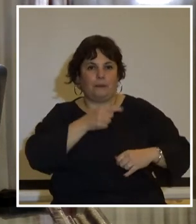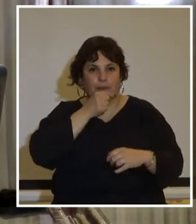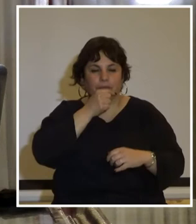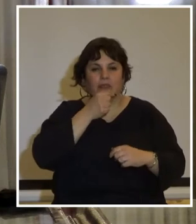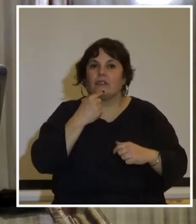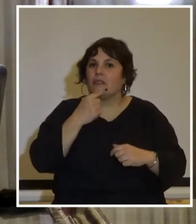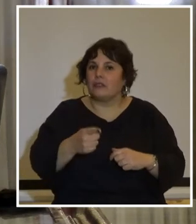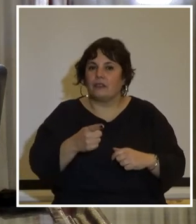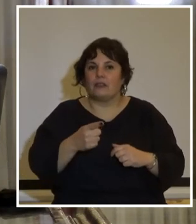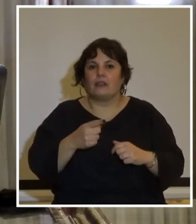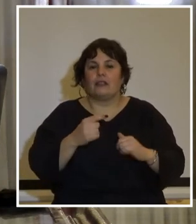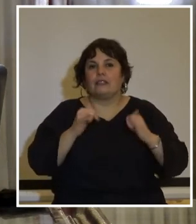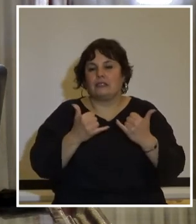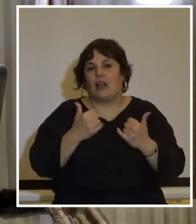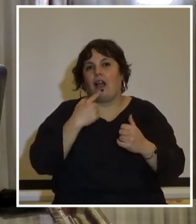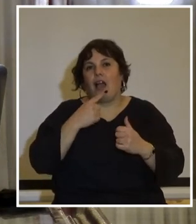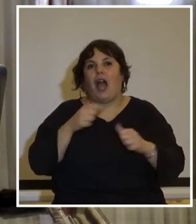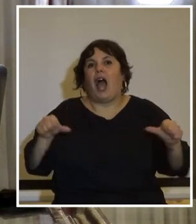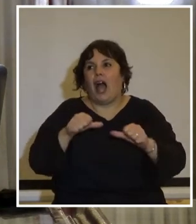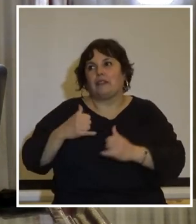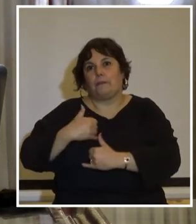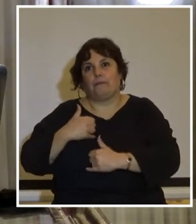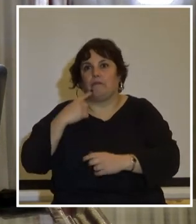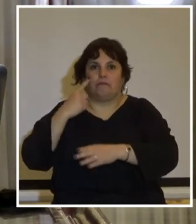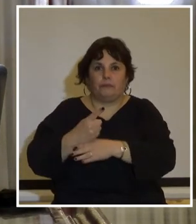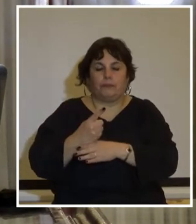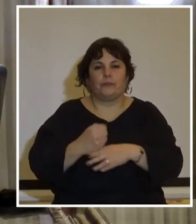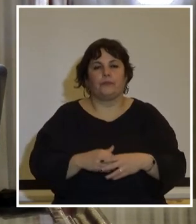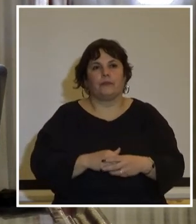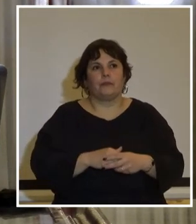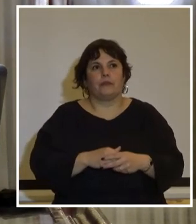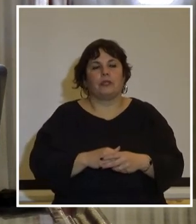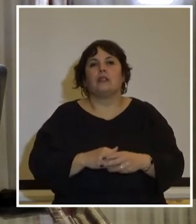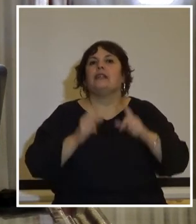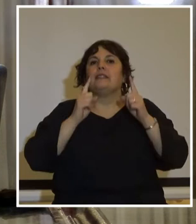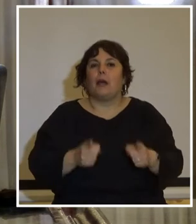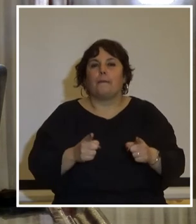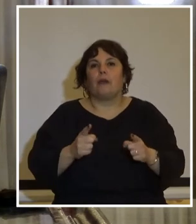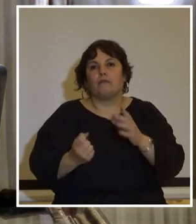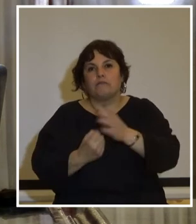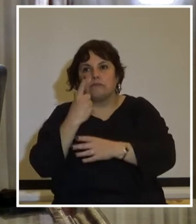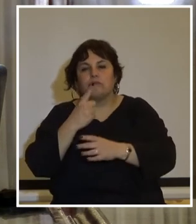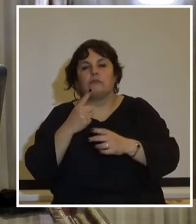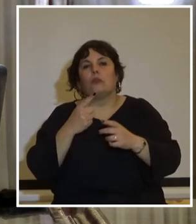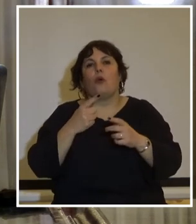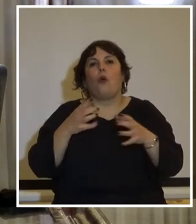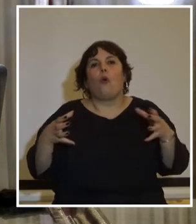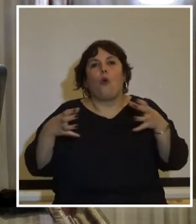conforme claro está a los lineamientos que las fuerzas armadas le dictaron a su vez se decidió la creación del COSENA